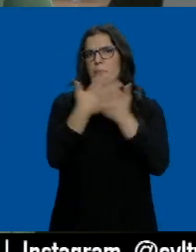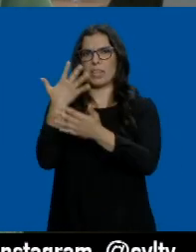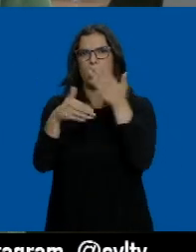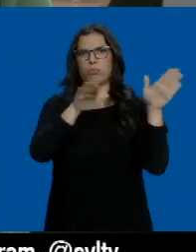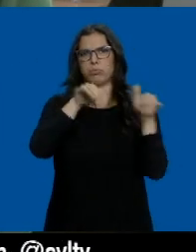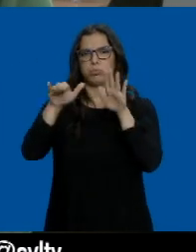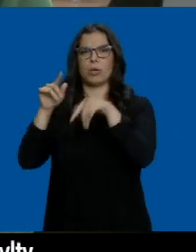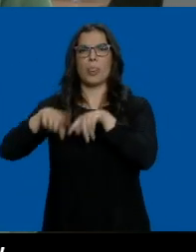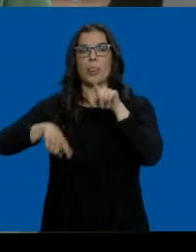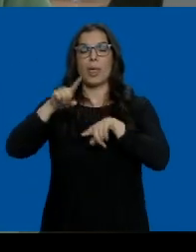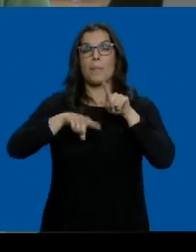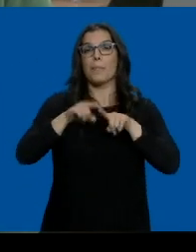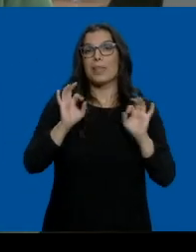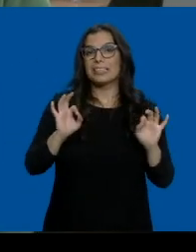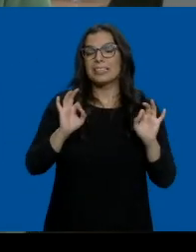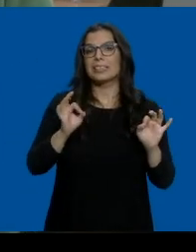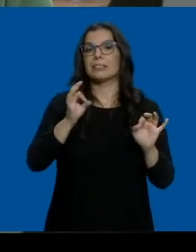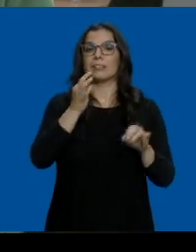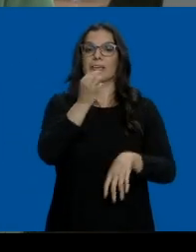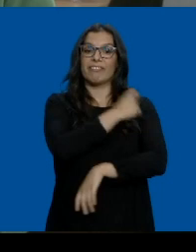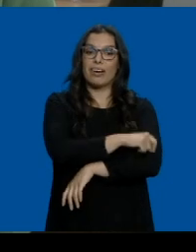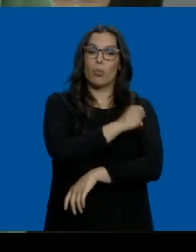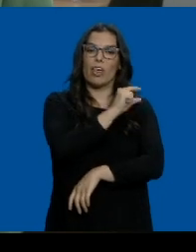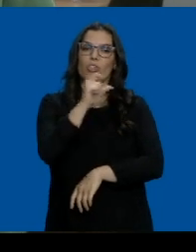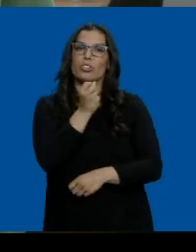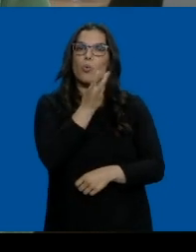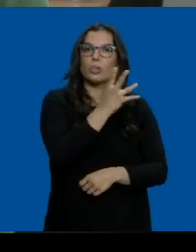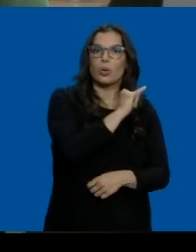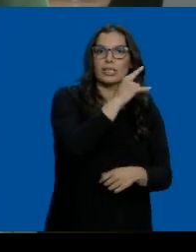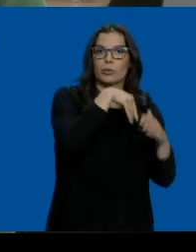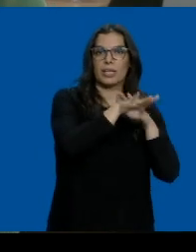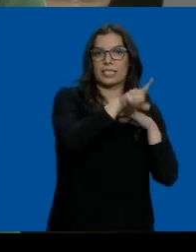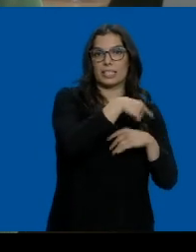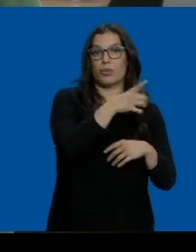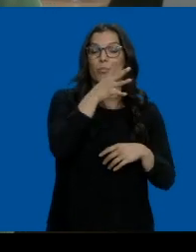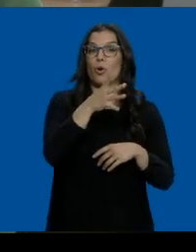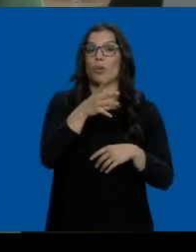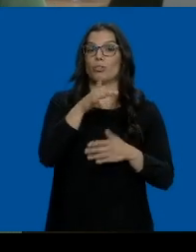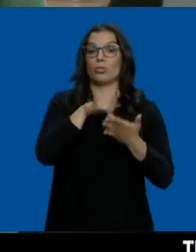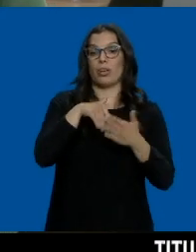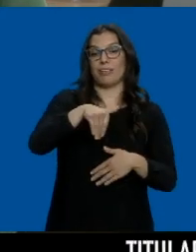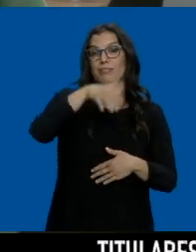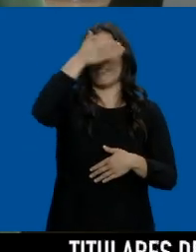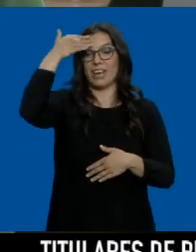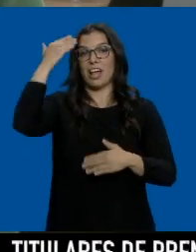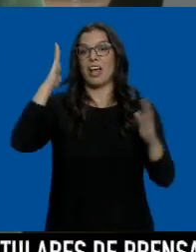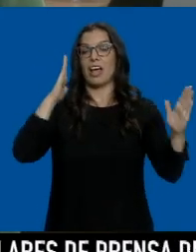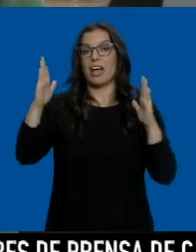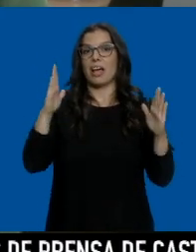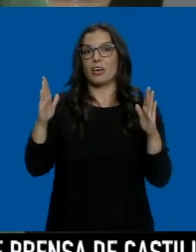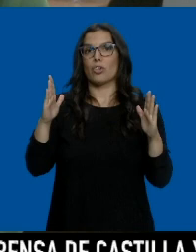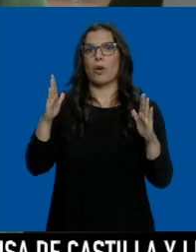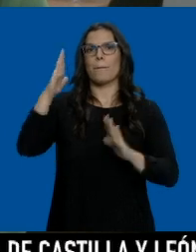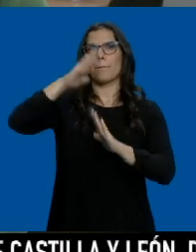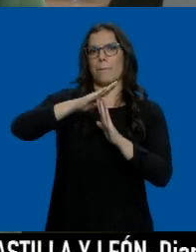grupos de edad dependiendo, eso sí, de la disponibilidad de dosis, porque ahora cuando lleguen las vacaciones y el verano no se quiere